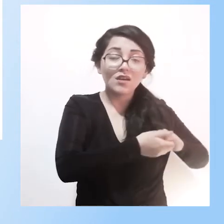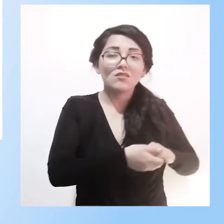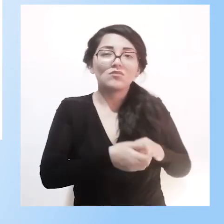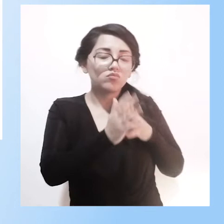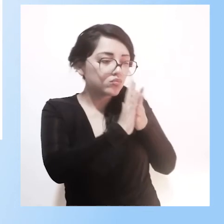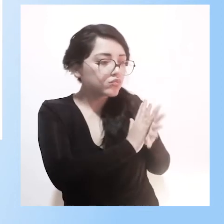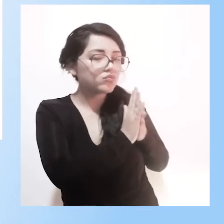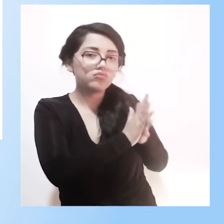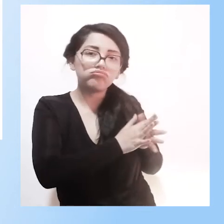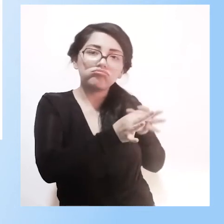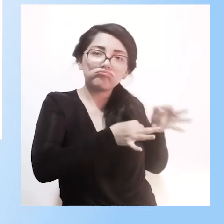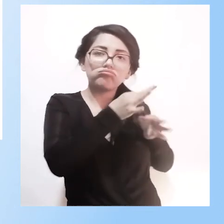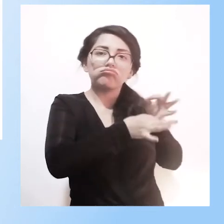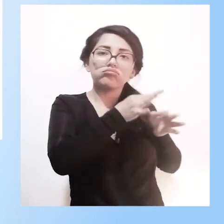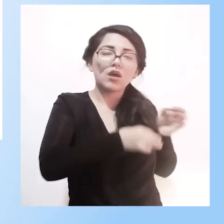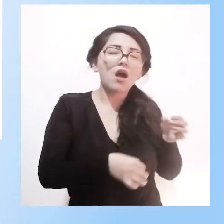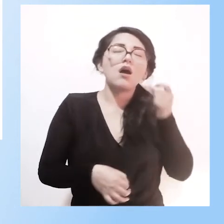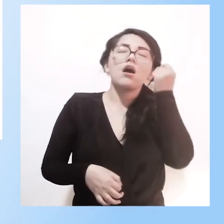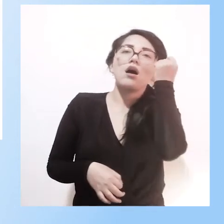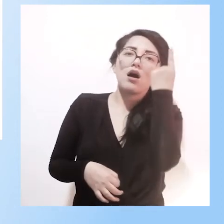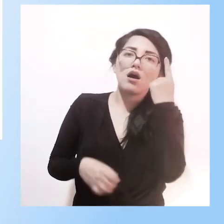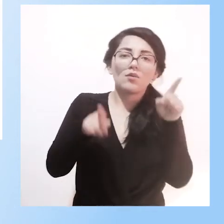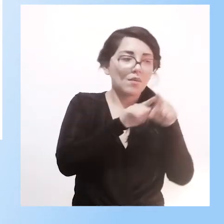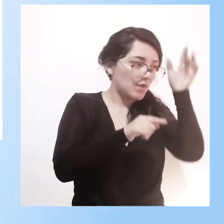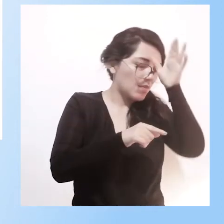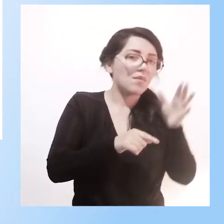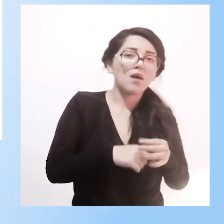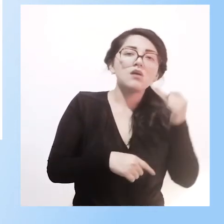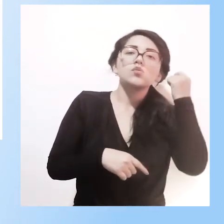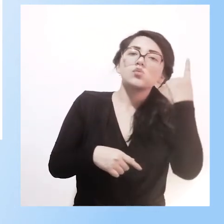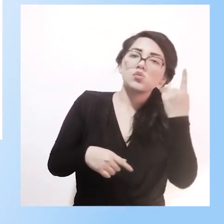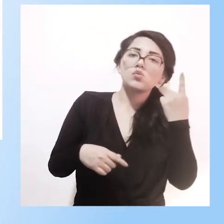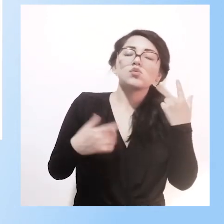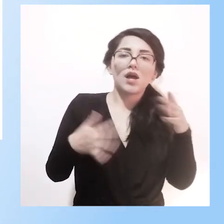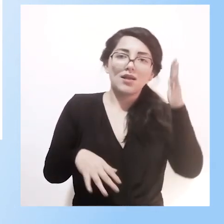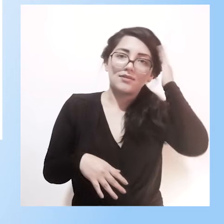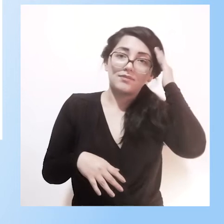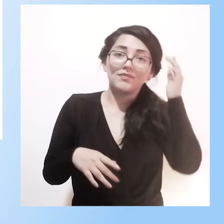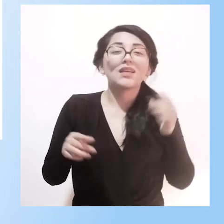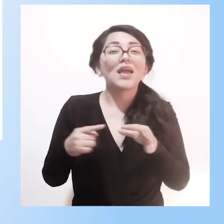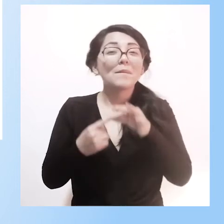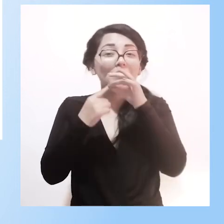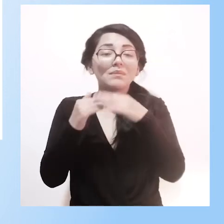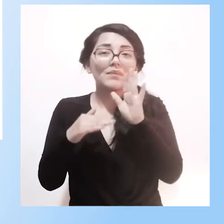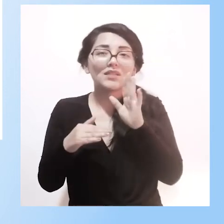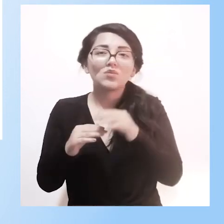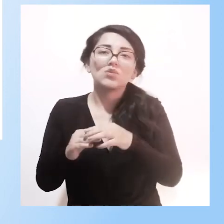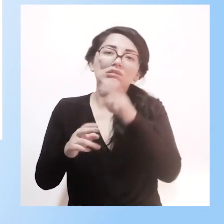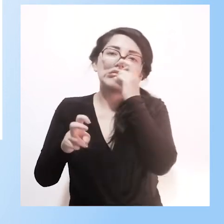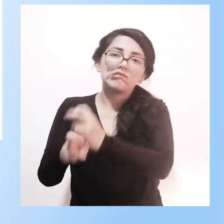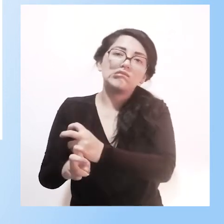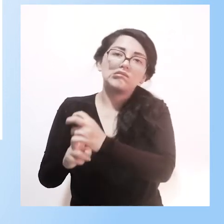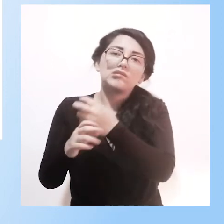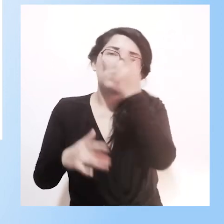muy especial para los doentes, los enfermos, especialmente los crónicos, identificarlos en sus